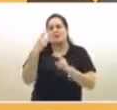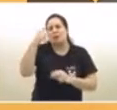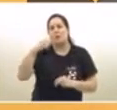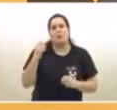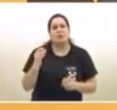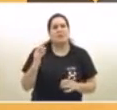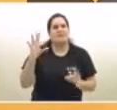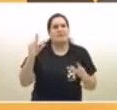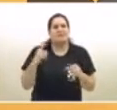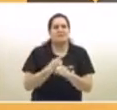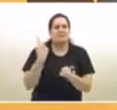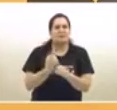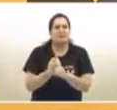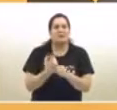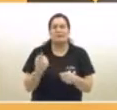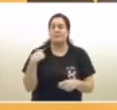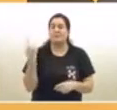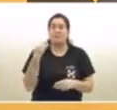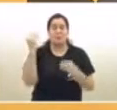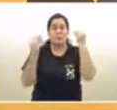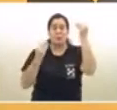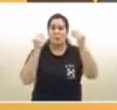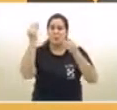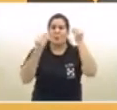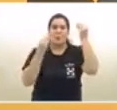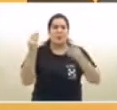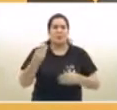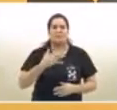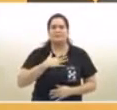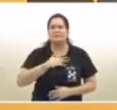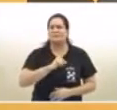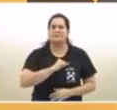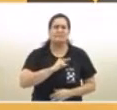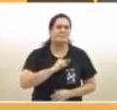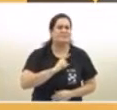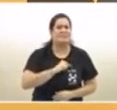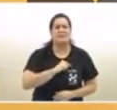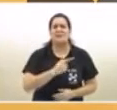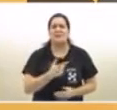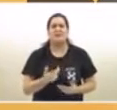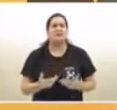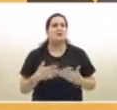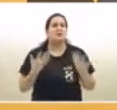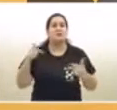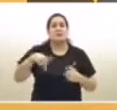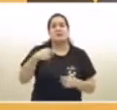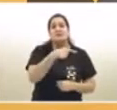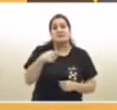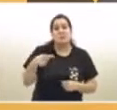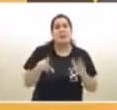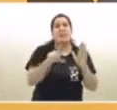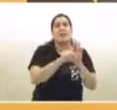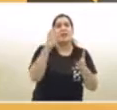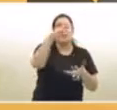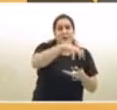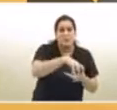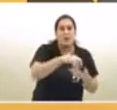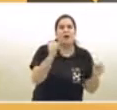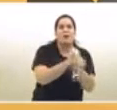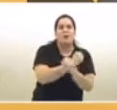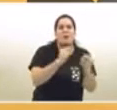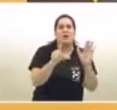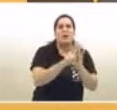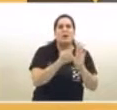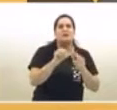Esta situación nos preocupa mucho, es muy, muy dolorosa. Por eso, esta semana en la legislatura, se aprobó una ley